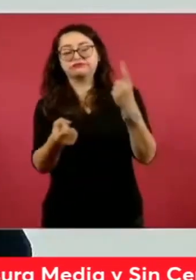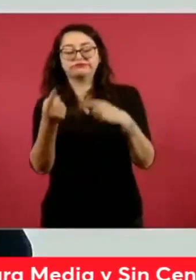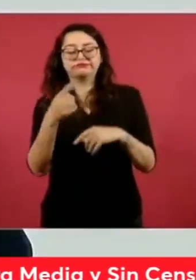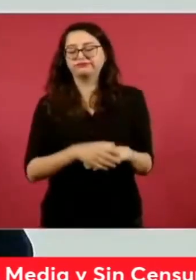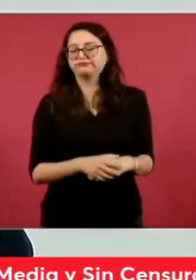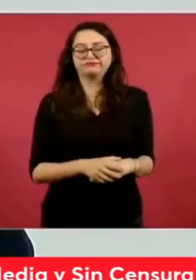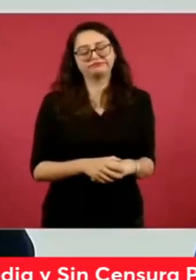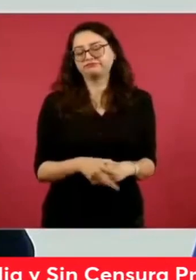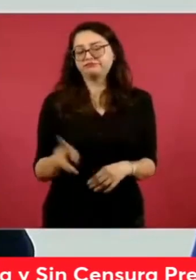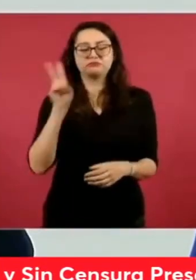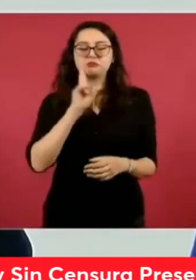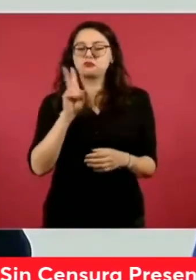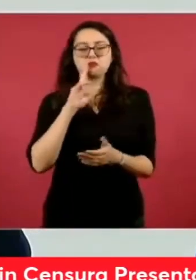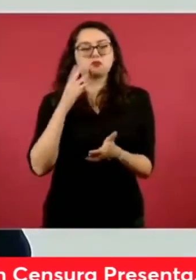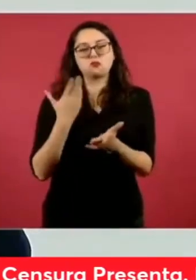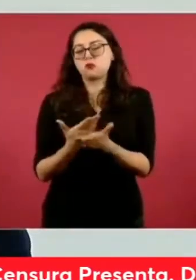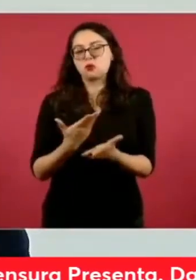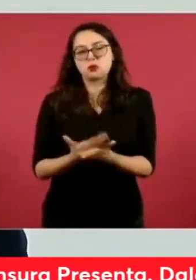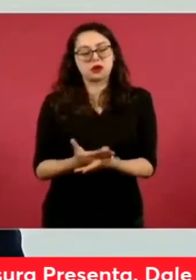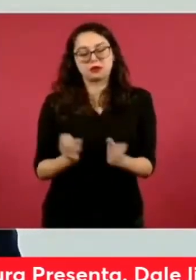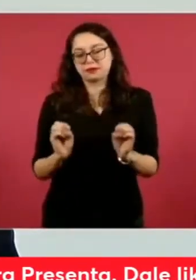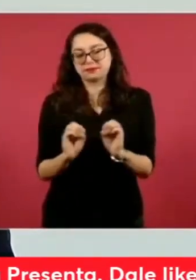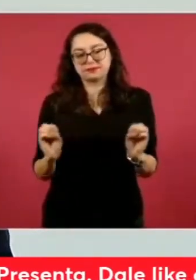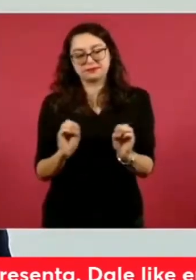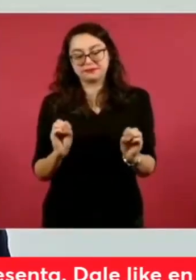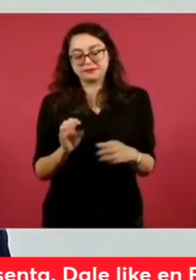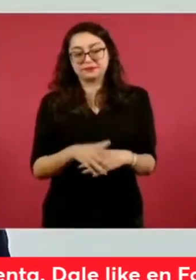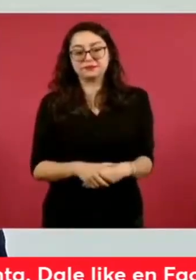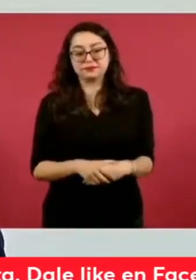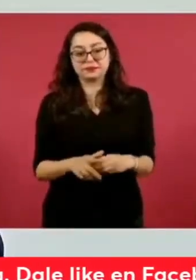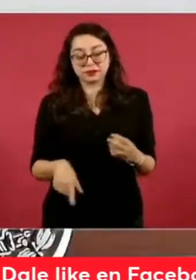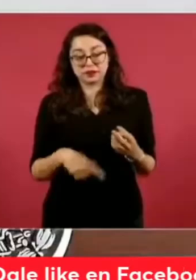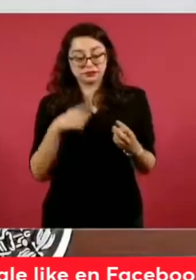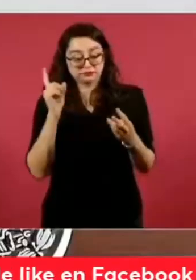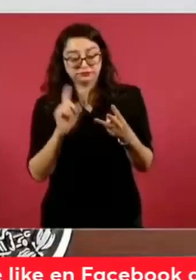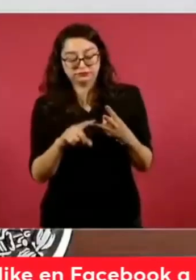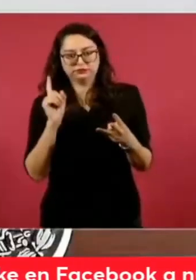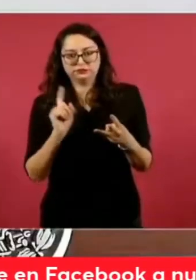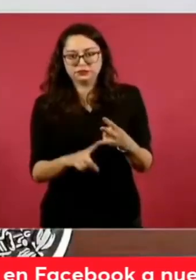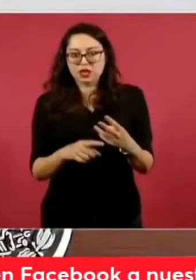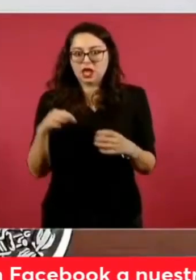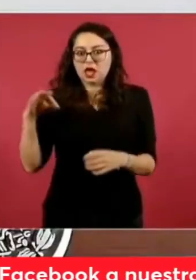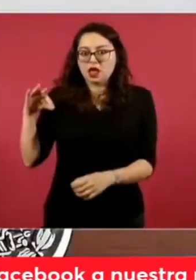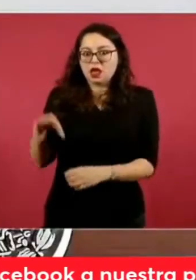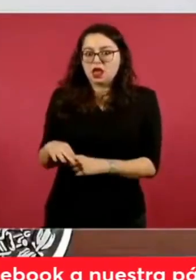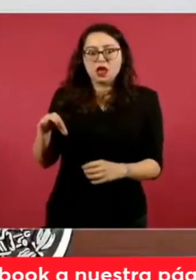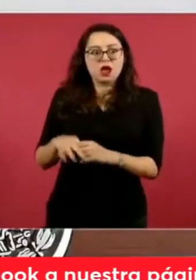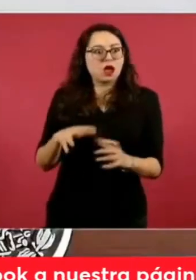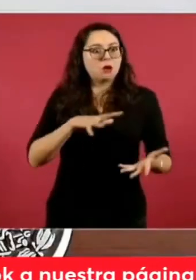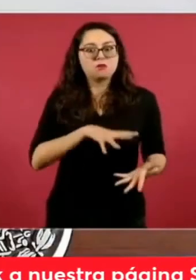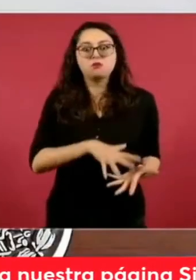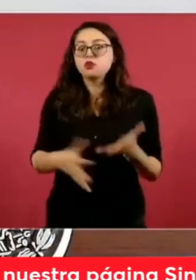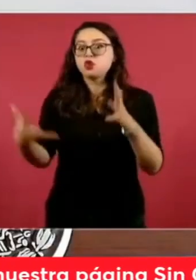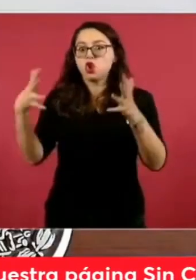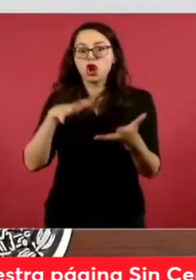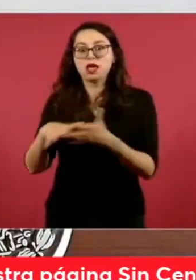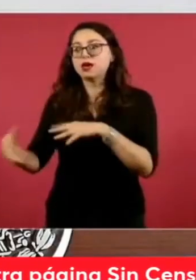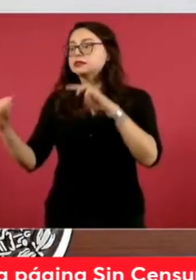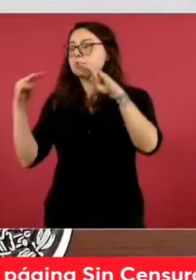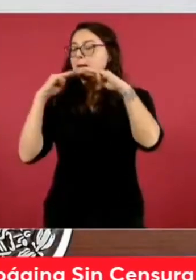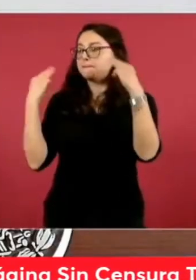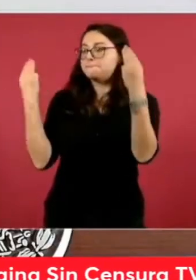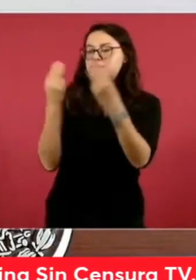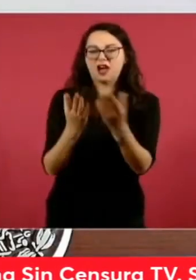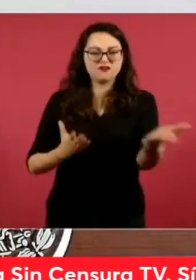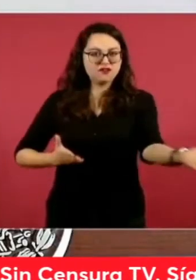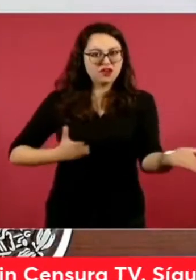decidió sobre la supuesta existencia de violencia generalizada o la incidencia del crimen organizado